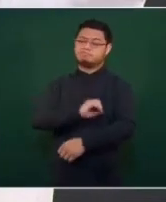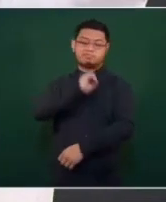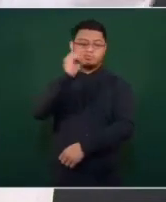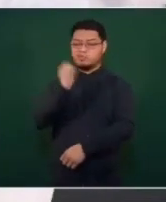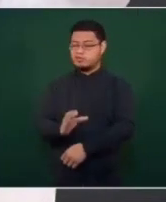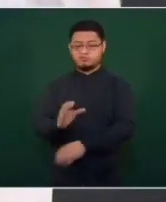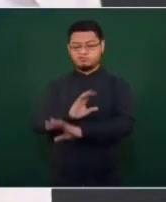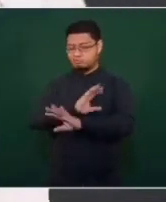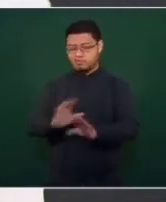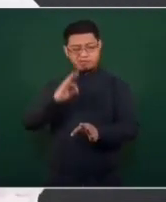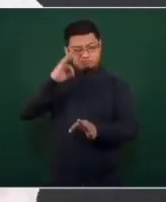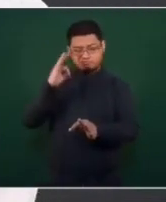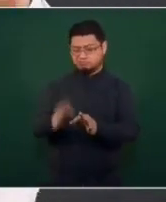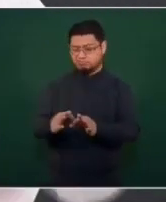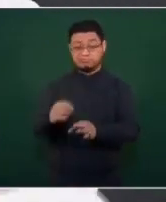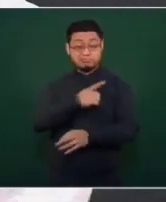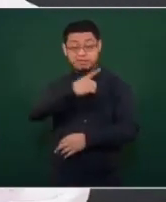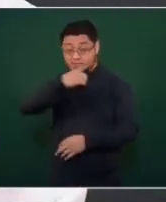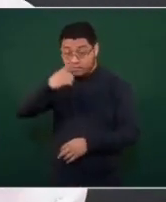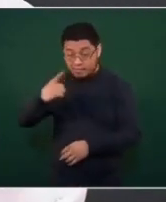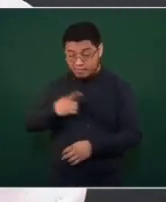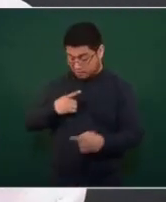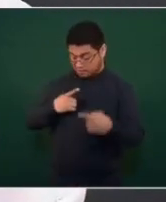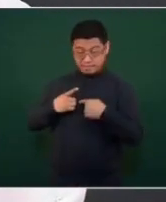las autoridades a vacunar a los niños.